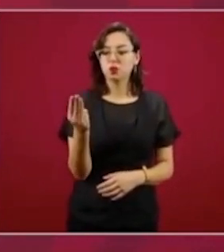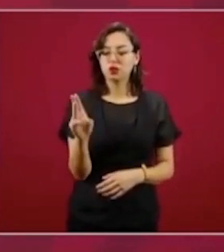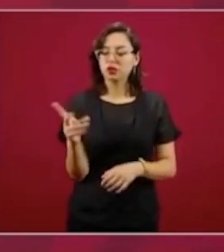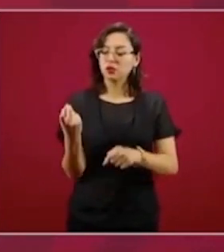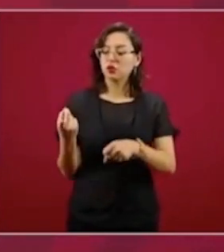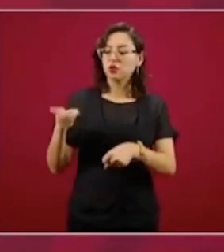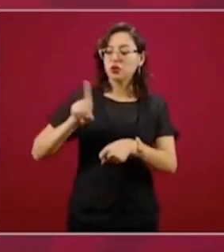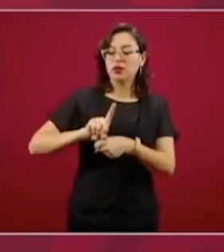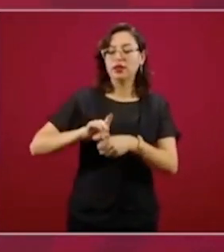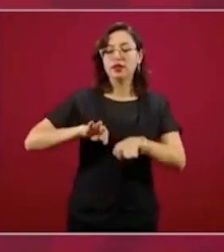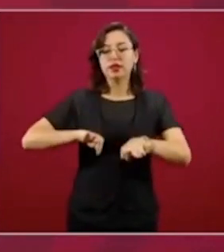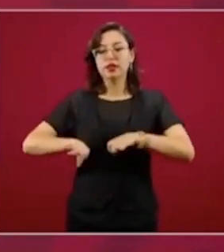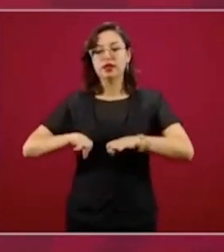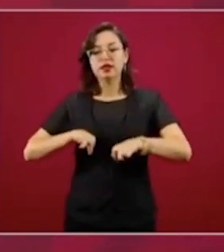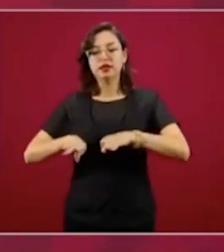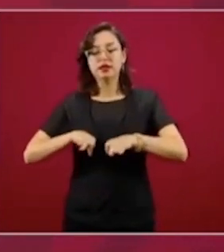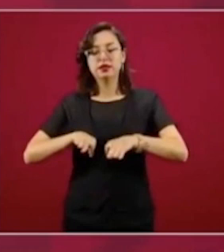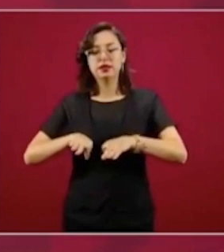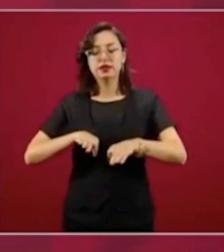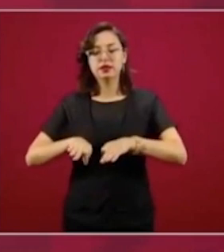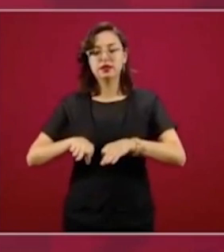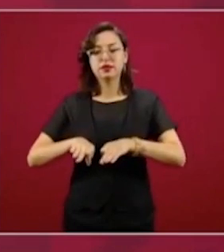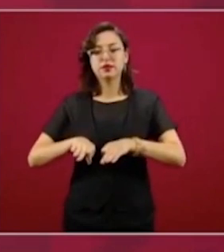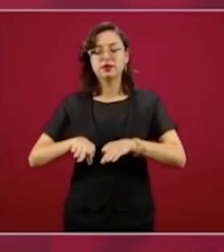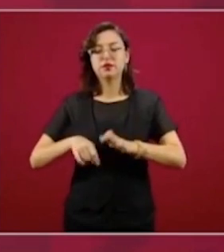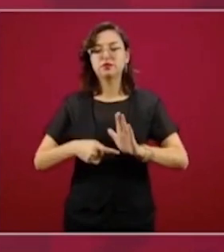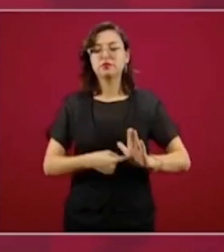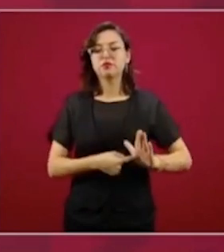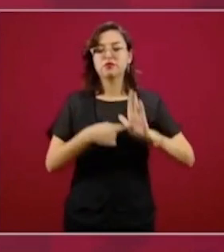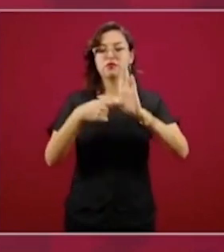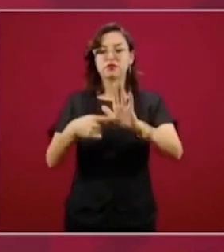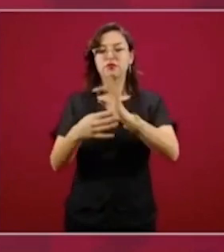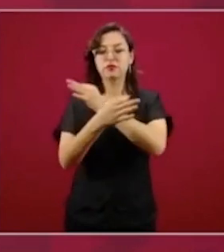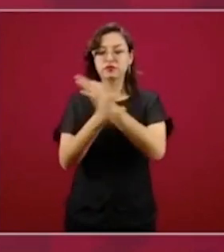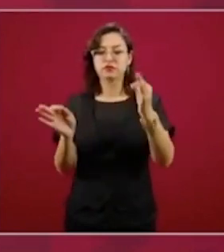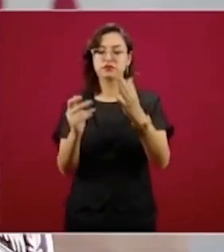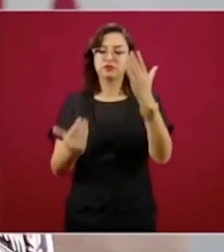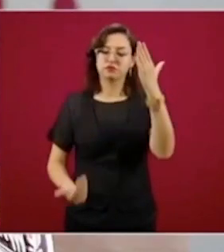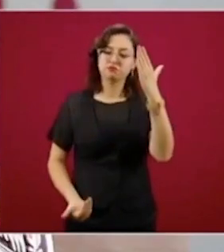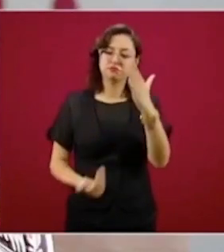del trabajo, en la mañana,